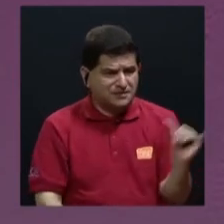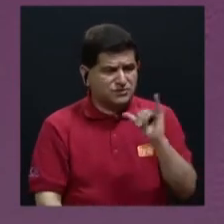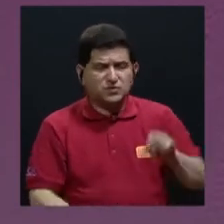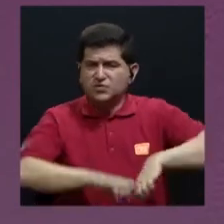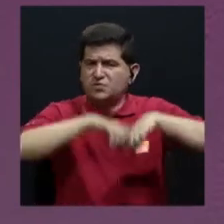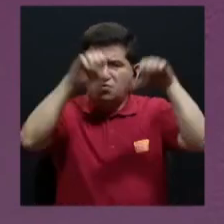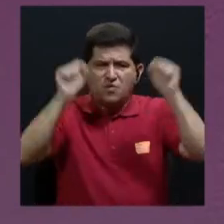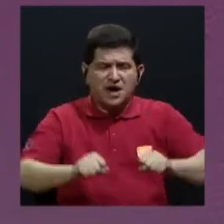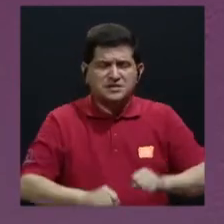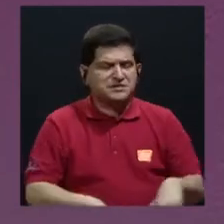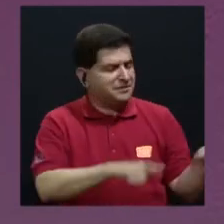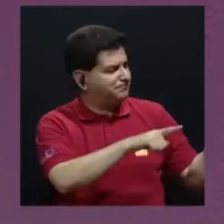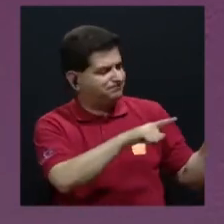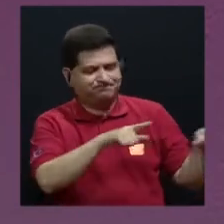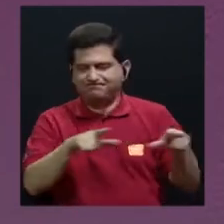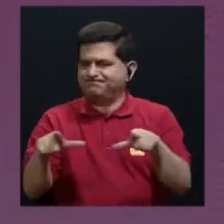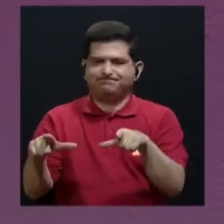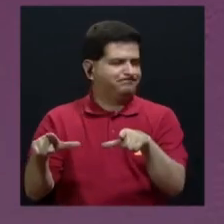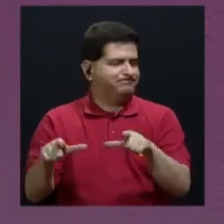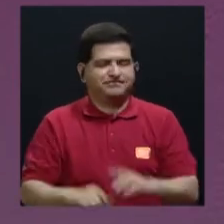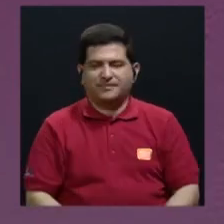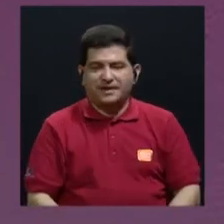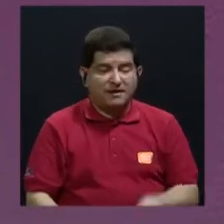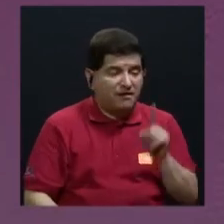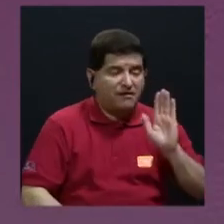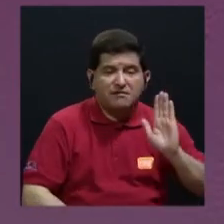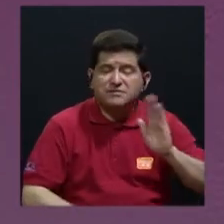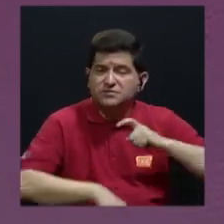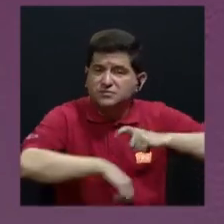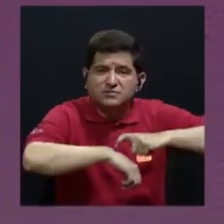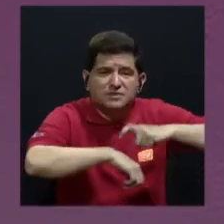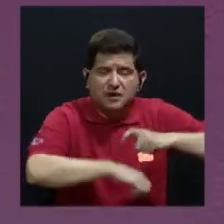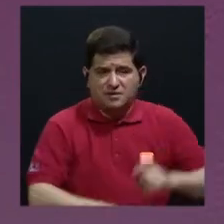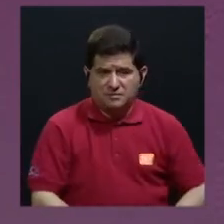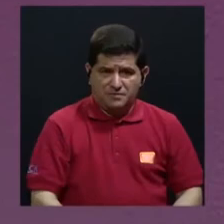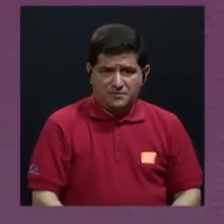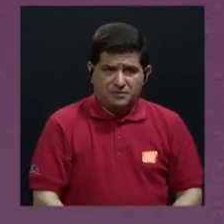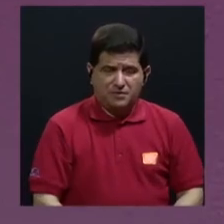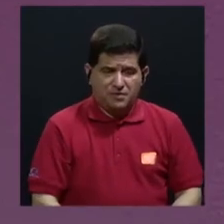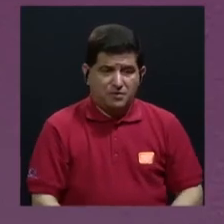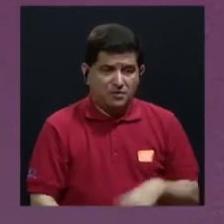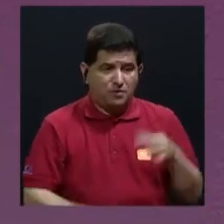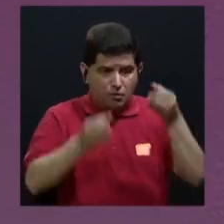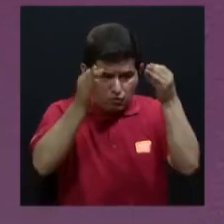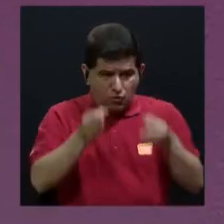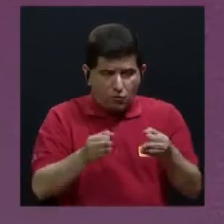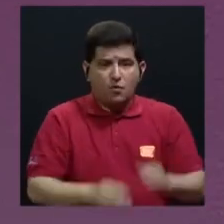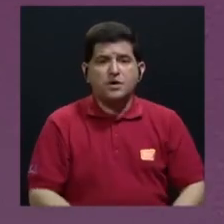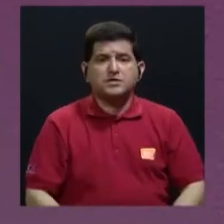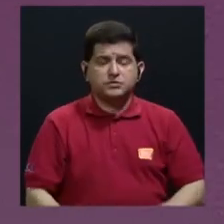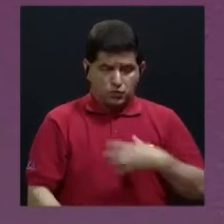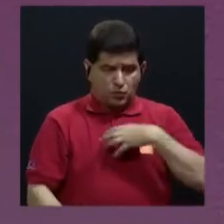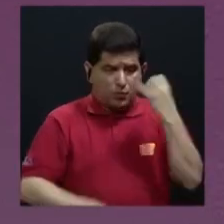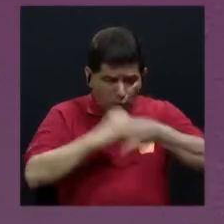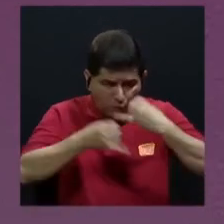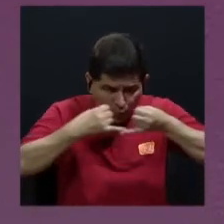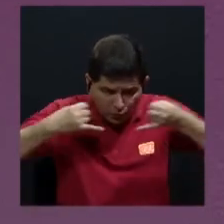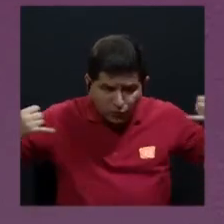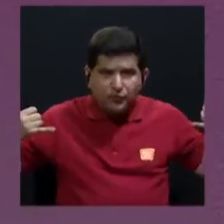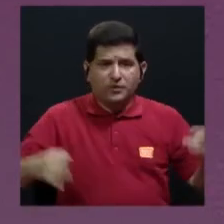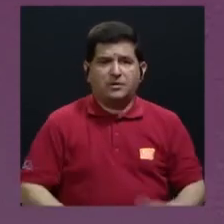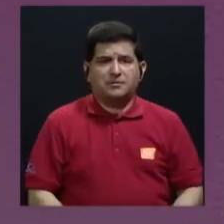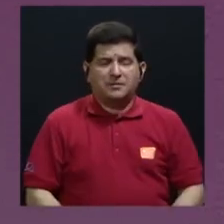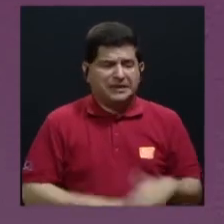que el sistema no estuviera preparado para poder ellas incluso tener un juicio en su propio idioma, ¿verdad?,